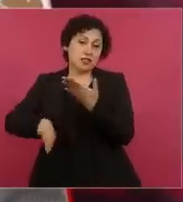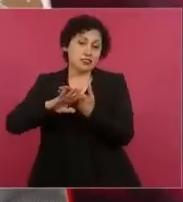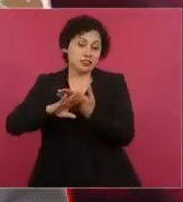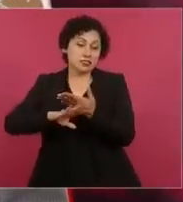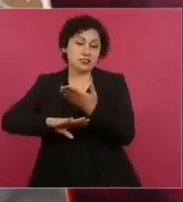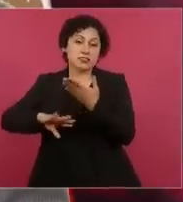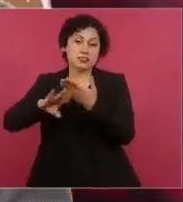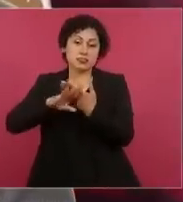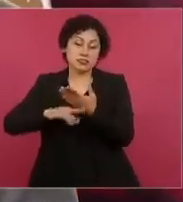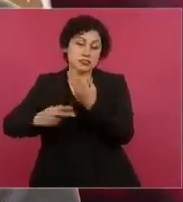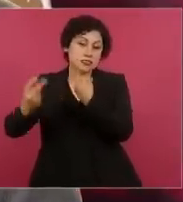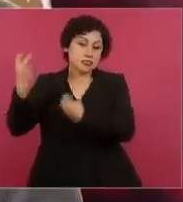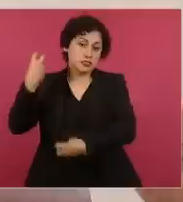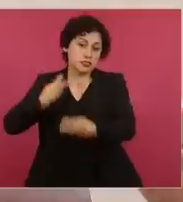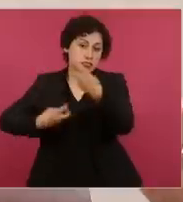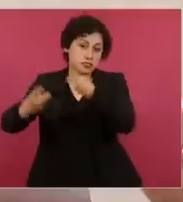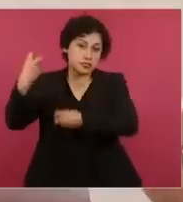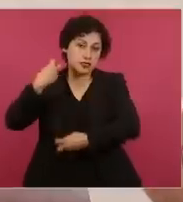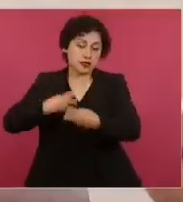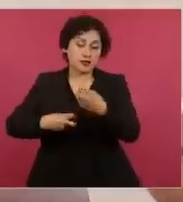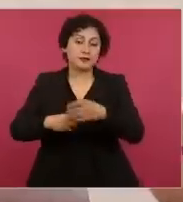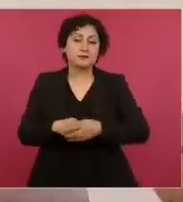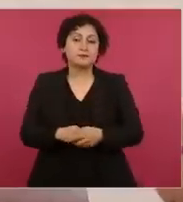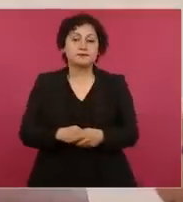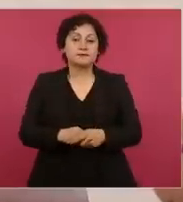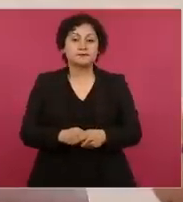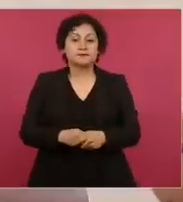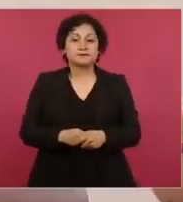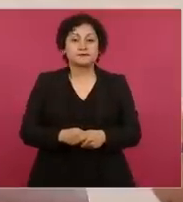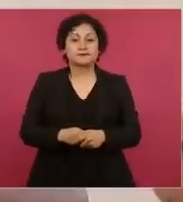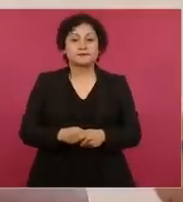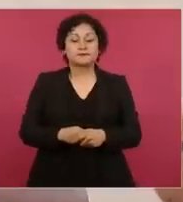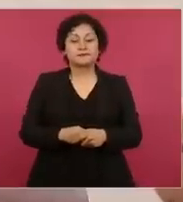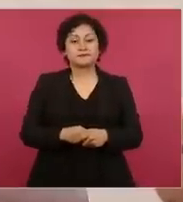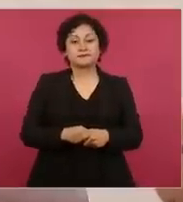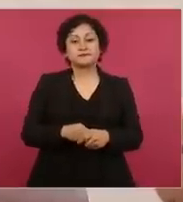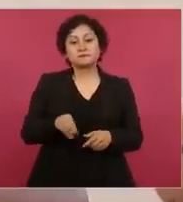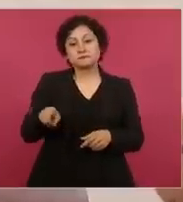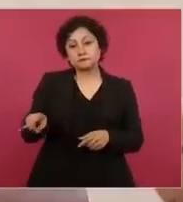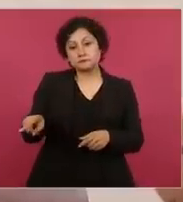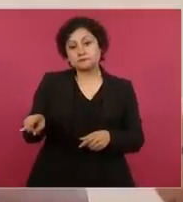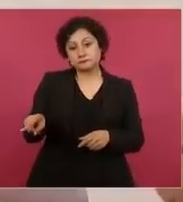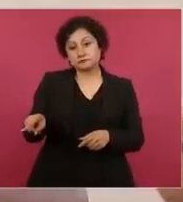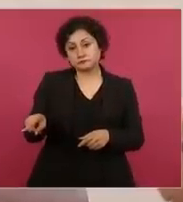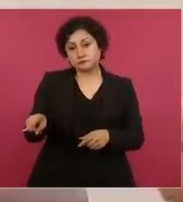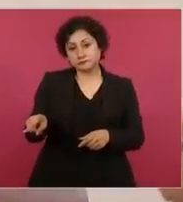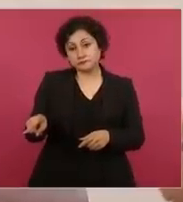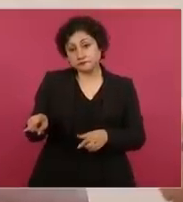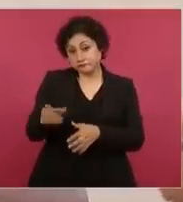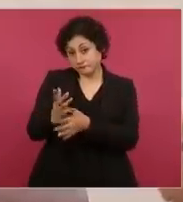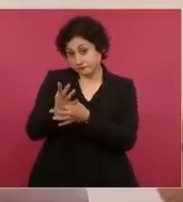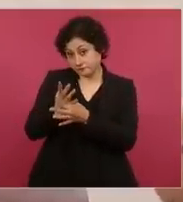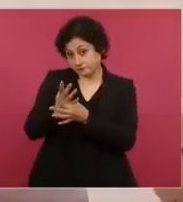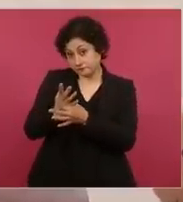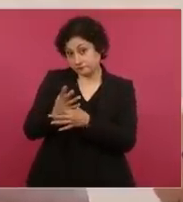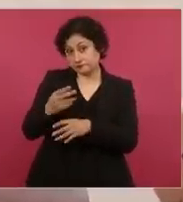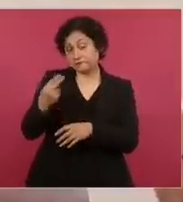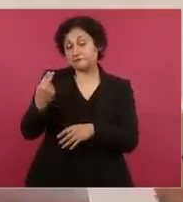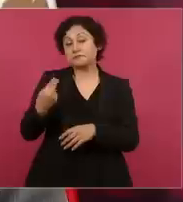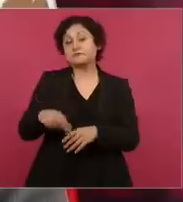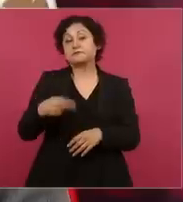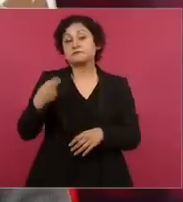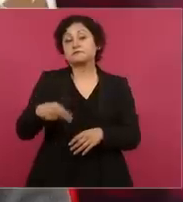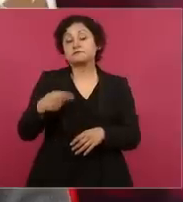Y se autonombra como ciudadano